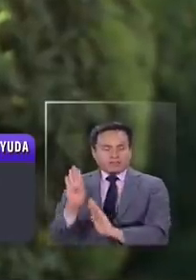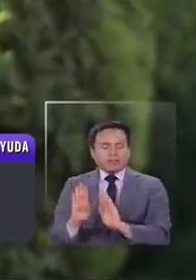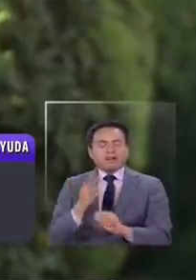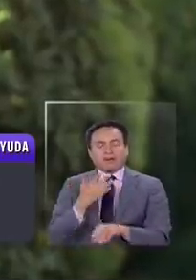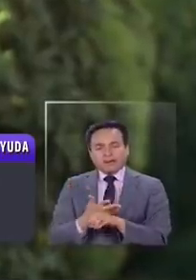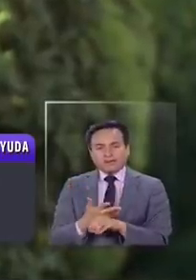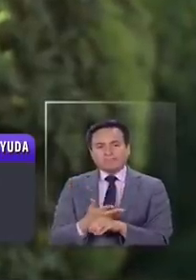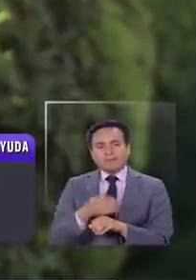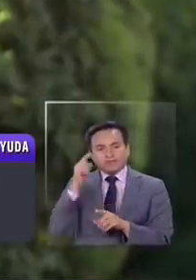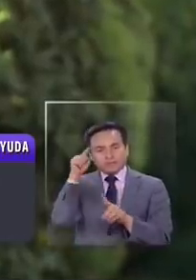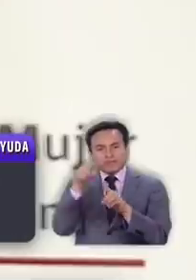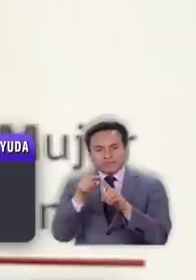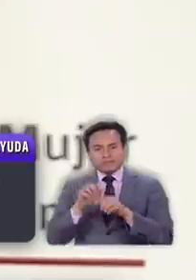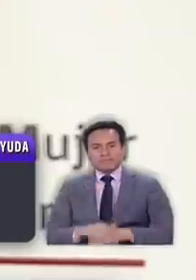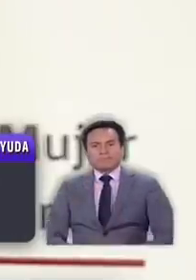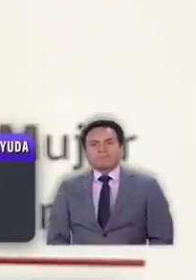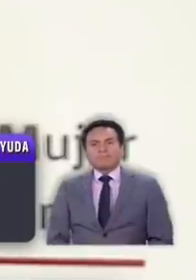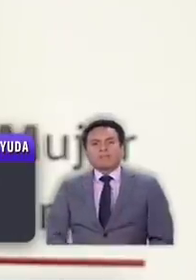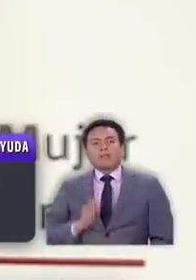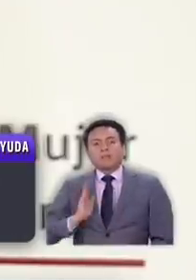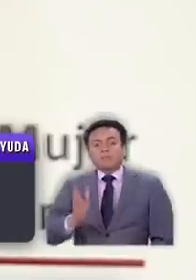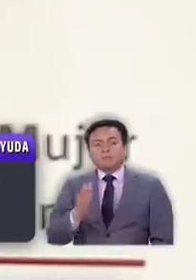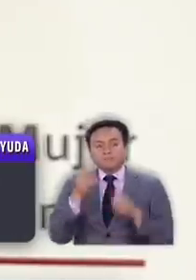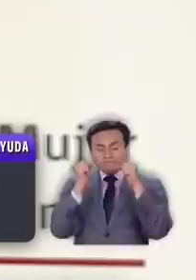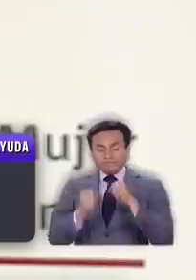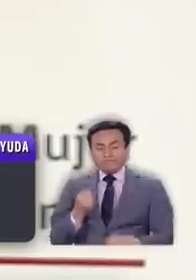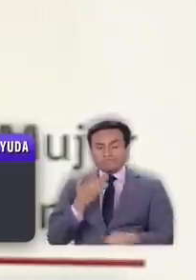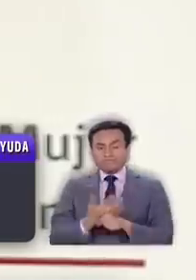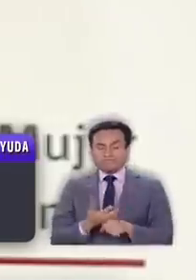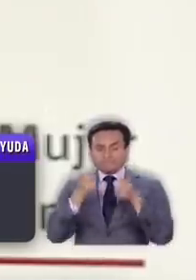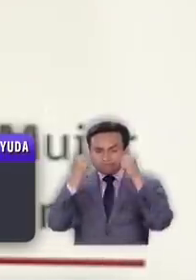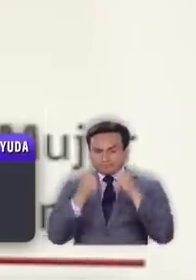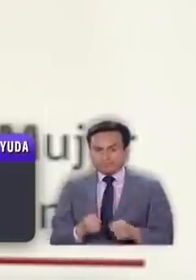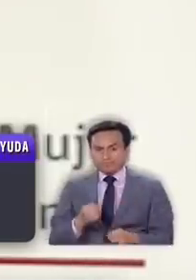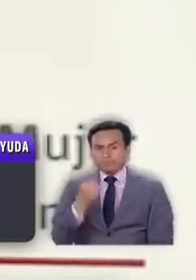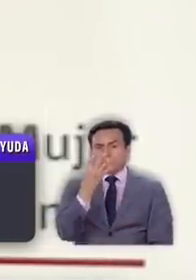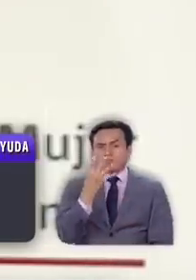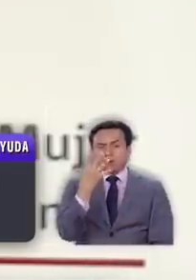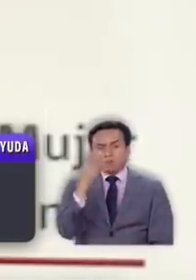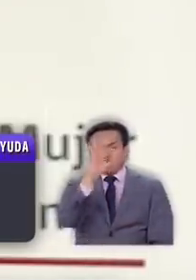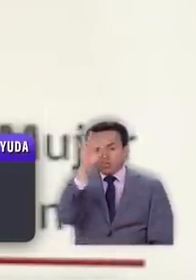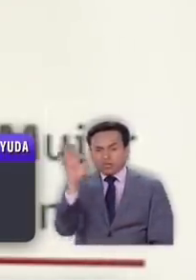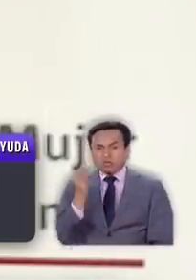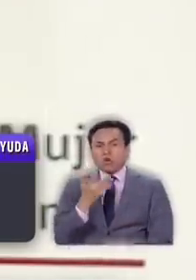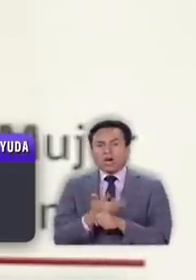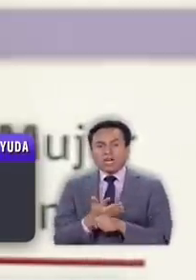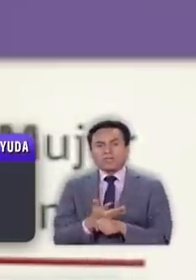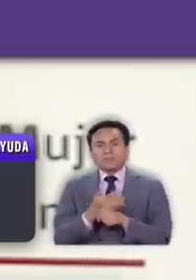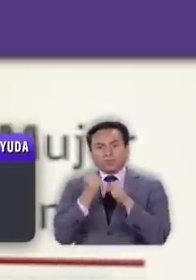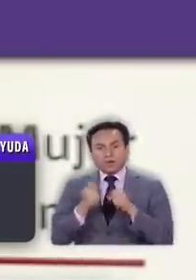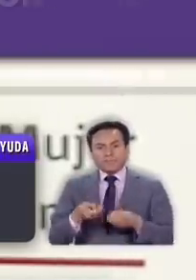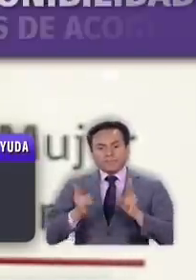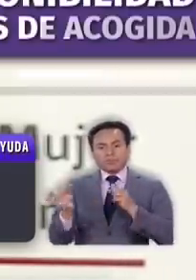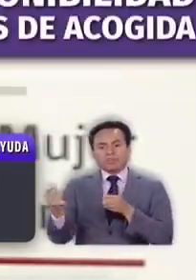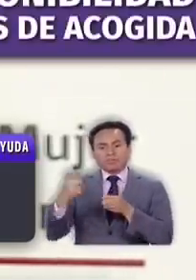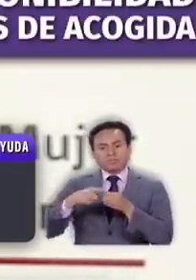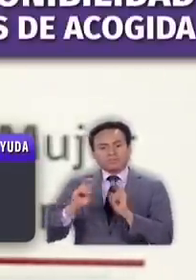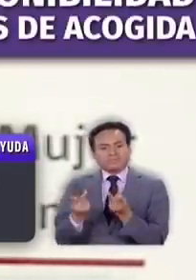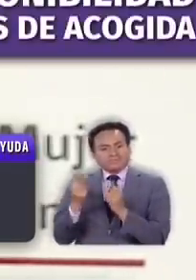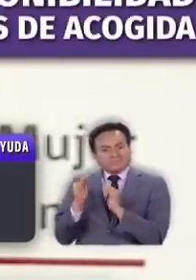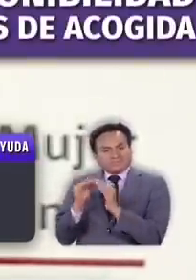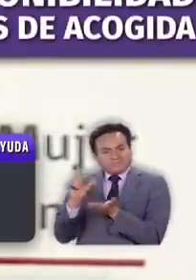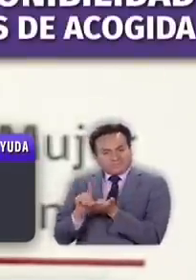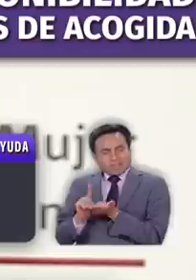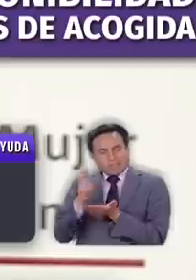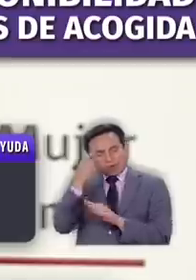para estos fines. Todavía tenemos capacidad, tenemos un 45% de capacidad disponible, pero tenemos